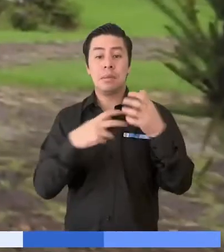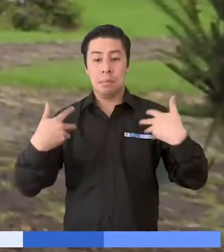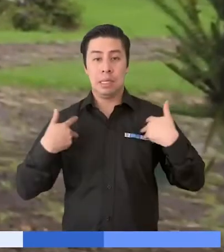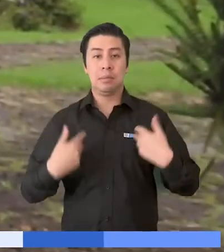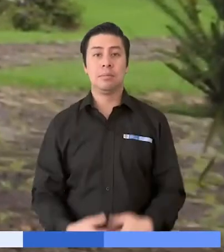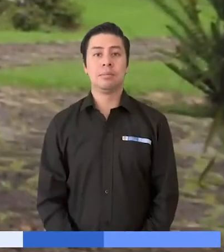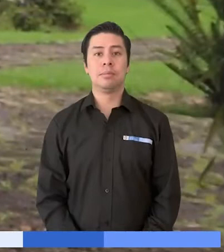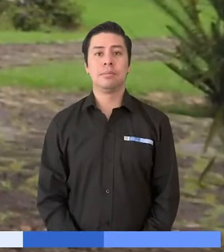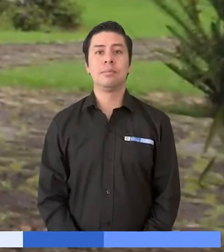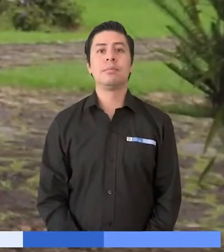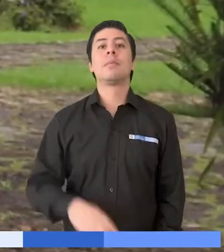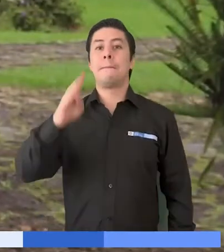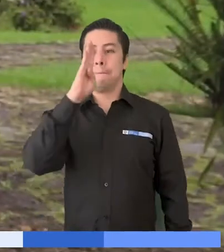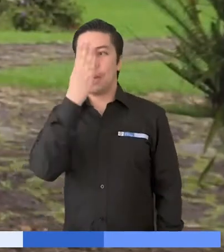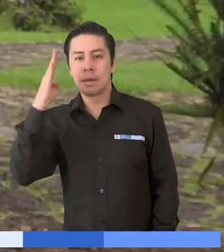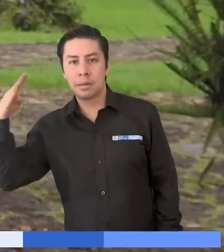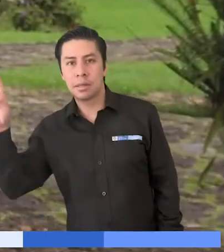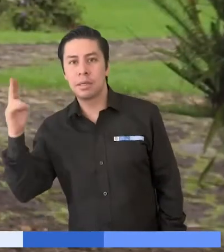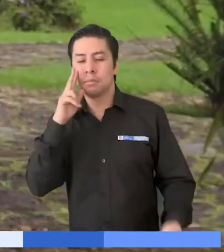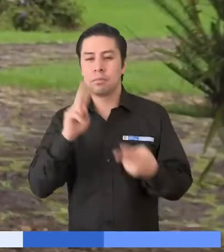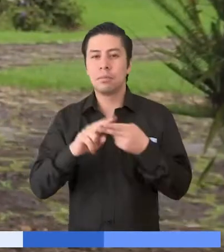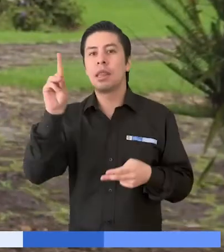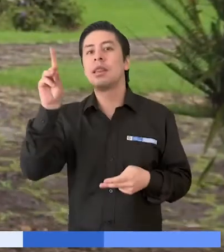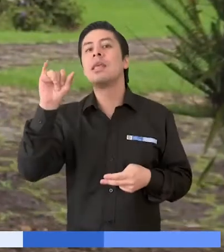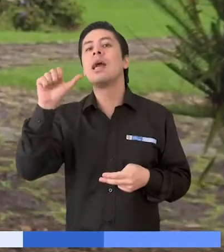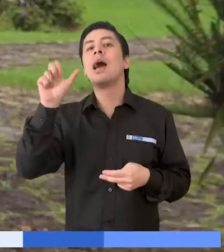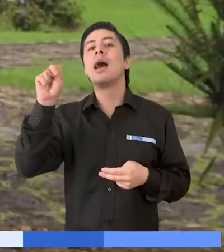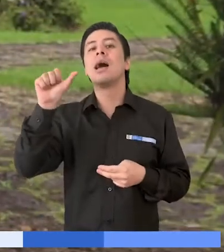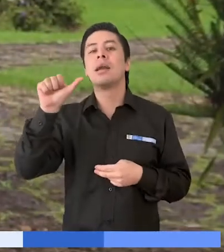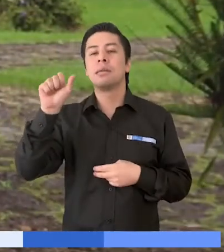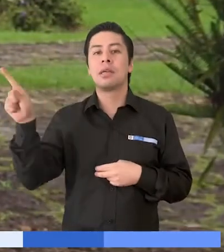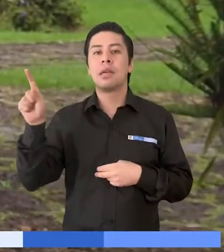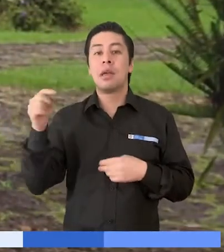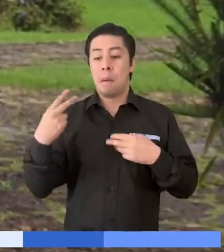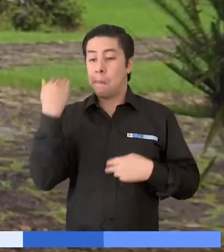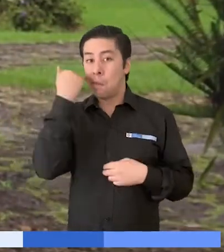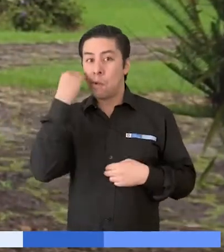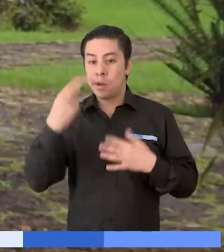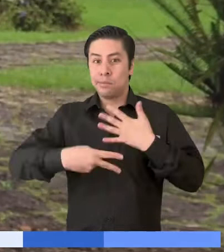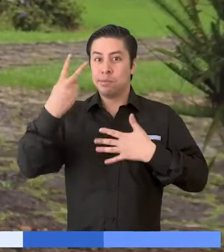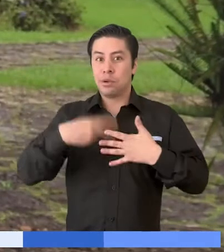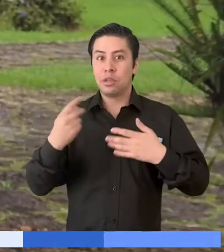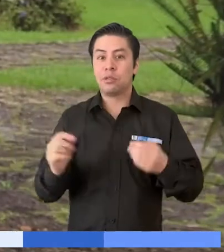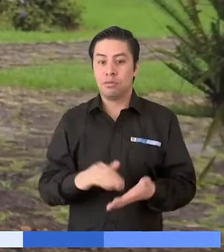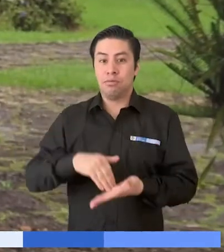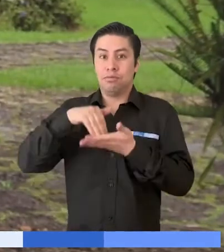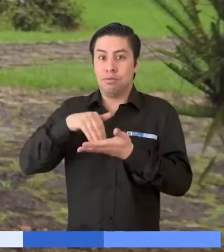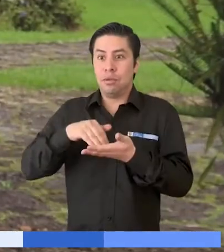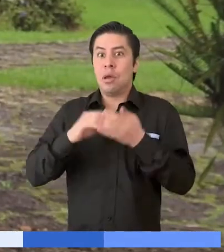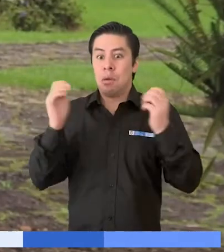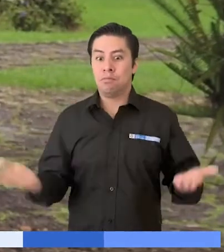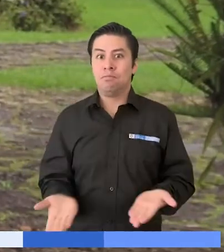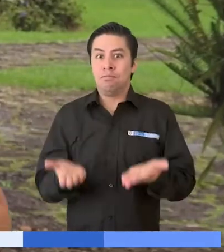En Barranquilla conocimos la historia de Diana Ibáñez, una mujer emprendedora que gracias a su resiliencia logró superar el